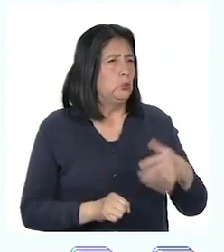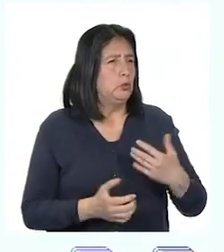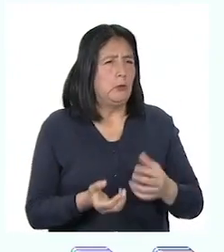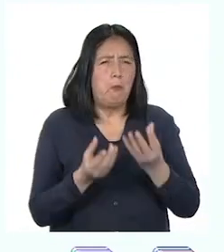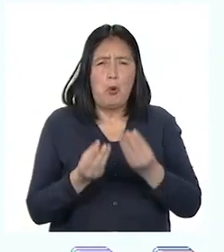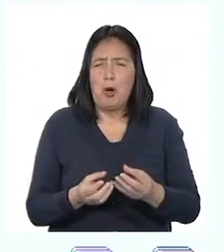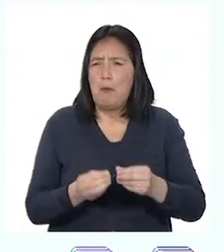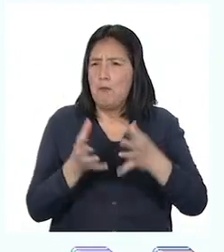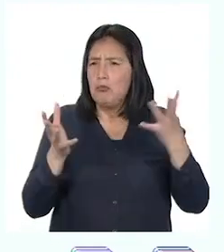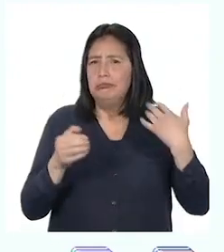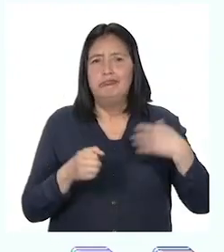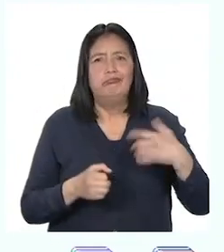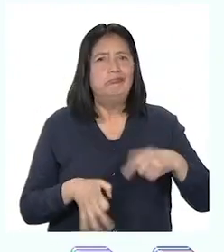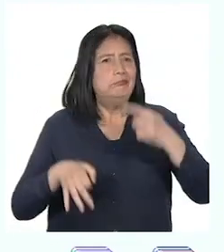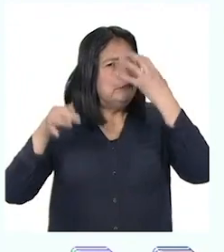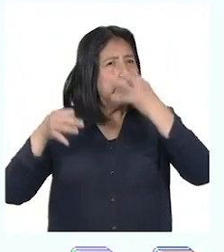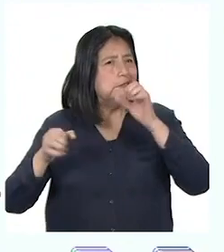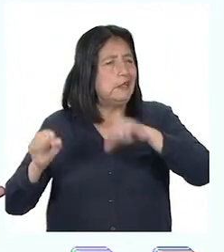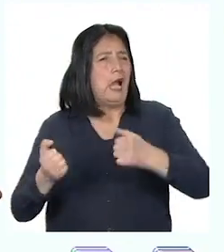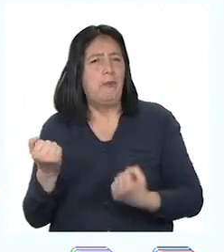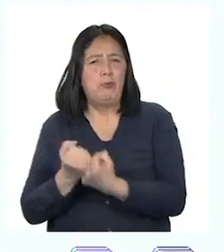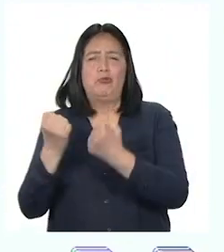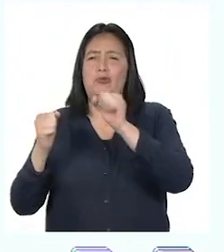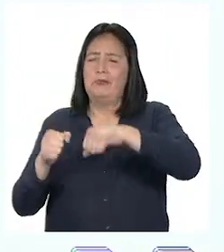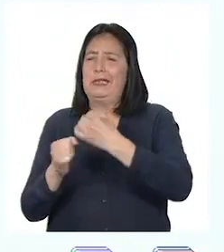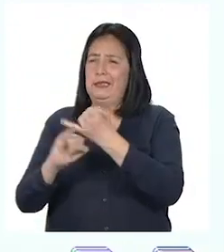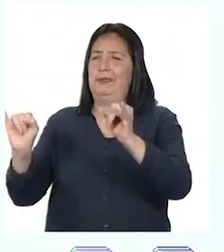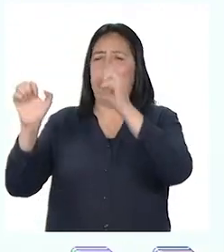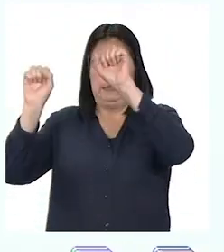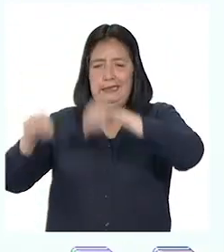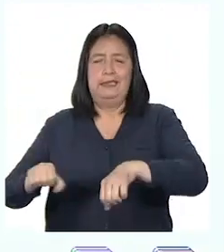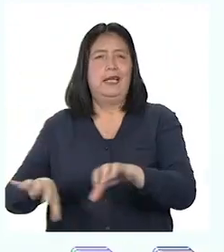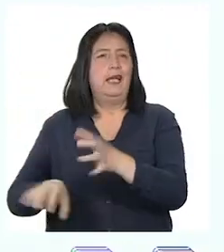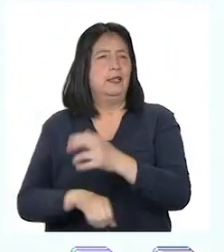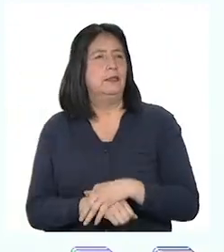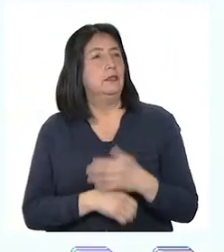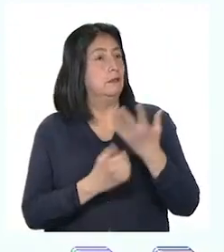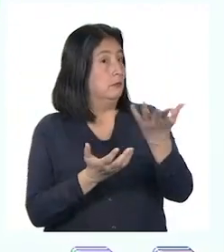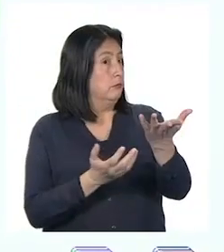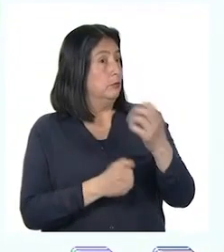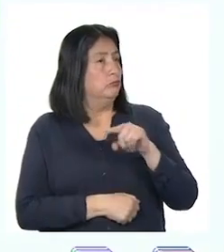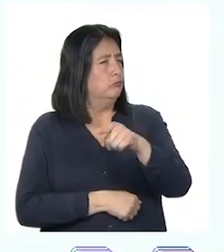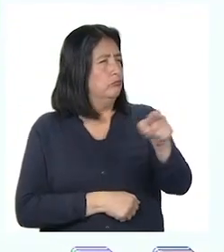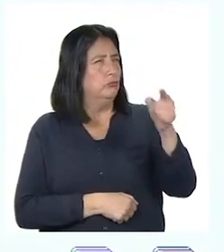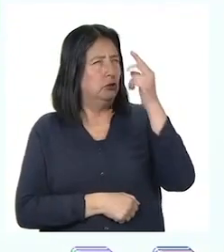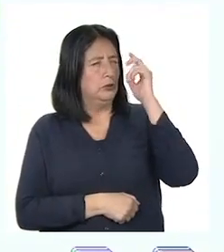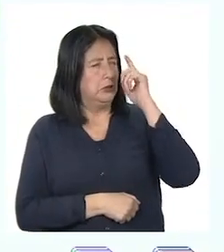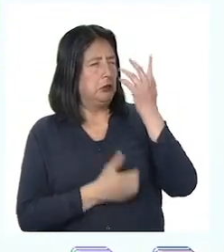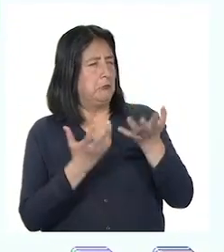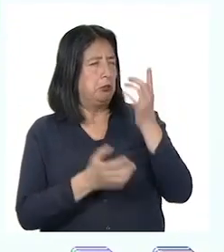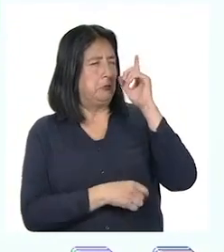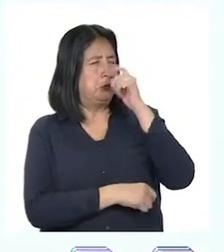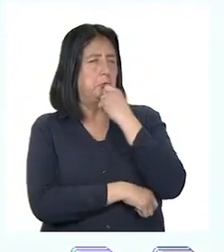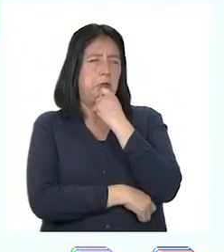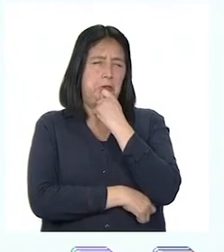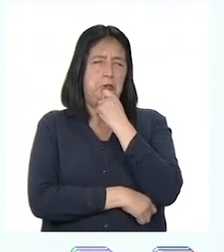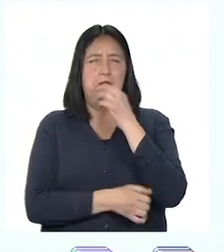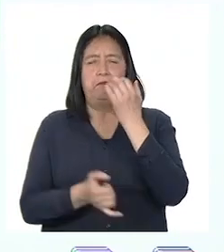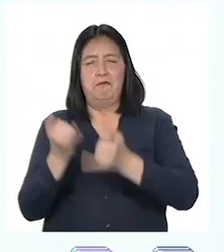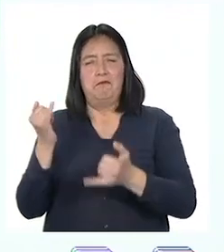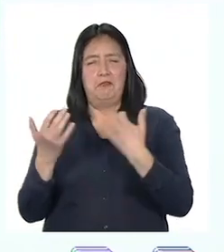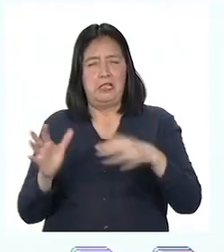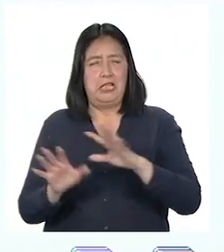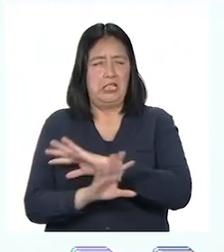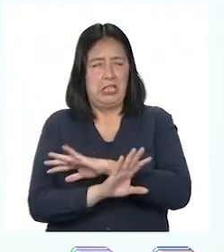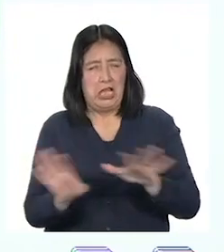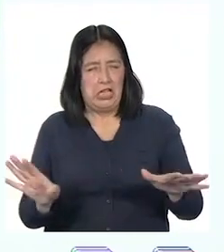fue decisivo para hacer de la independencia una realidad. Ahora bien, ustedes se preguntarán, si el final definitivo